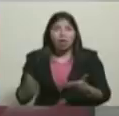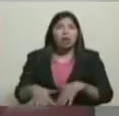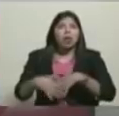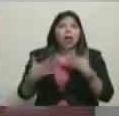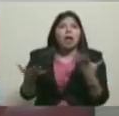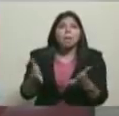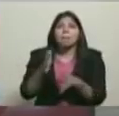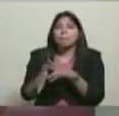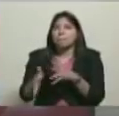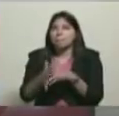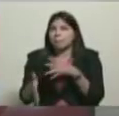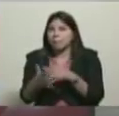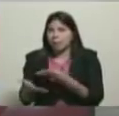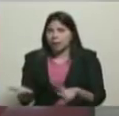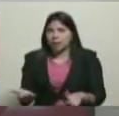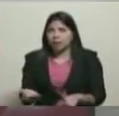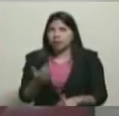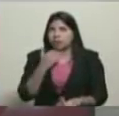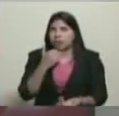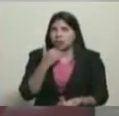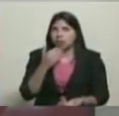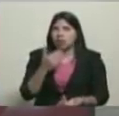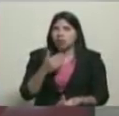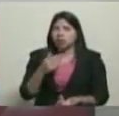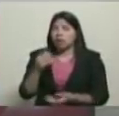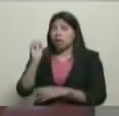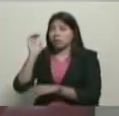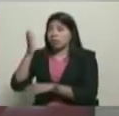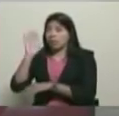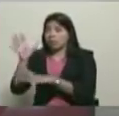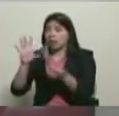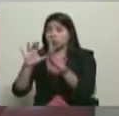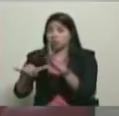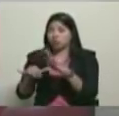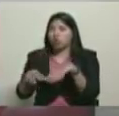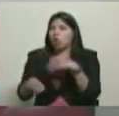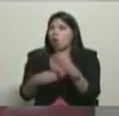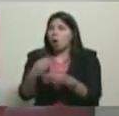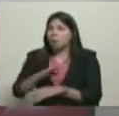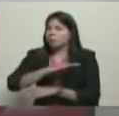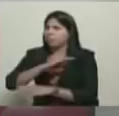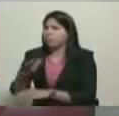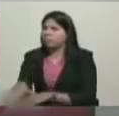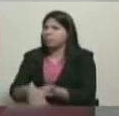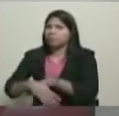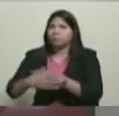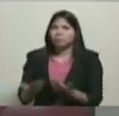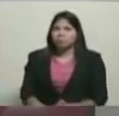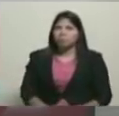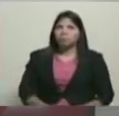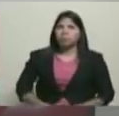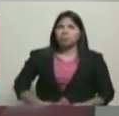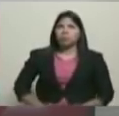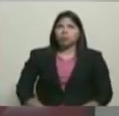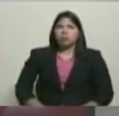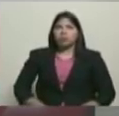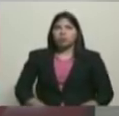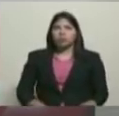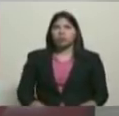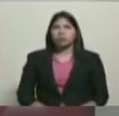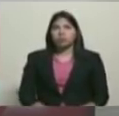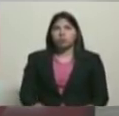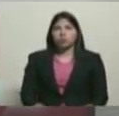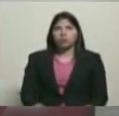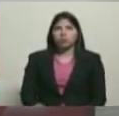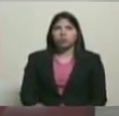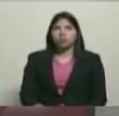conocer en cuanto a lo que vaya a proceder desde la Asamblea Nacional Constituyente ante esta nueva arremetida, este nuevo ataque de estos grupos